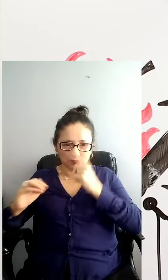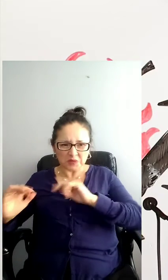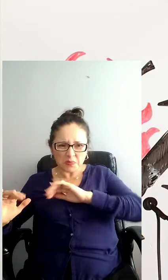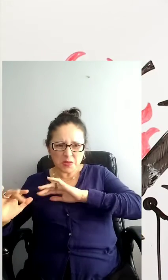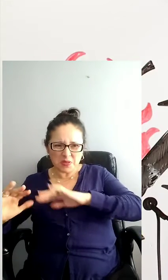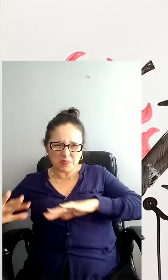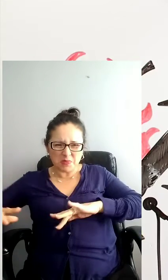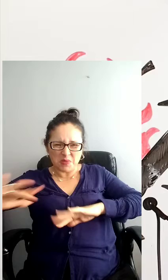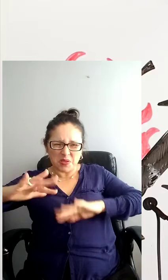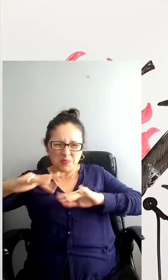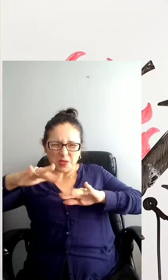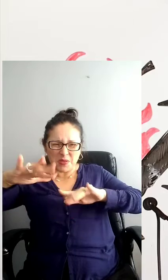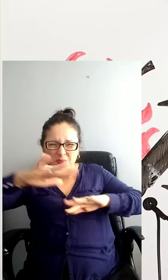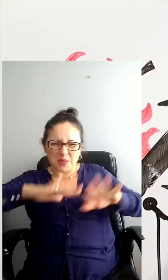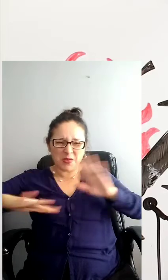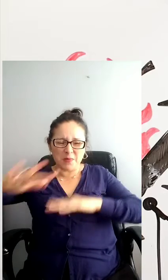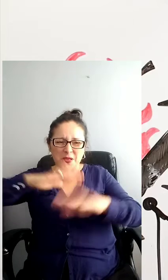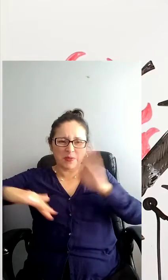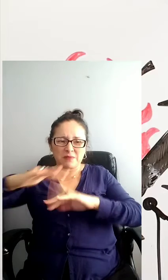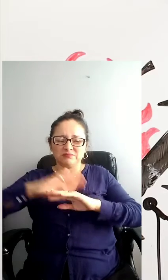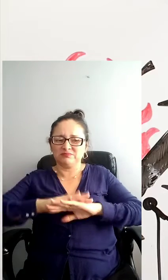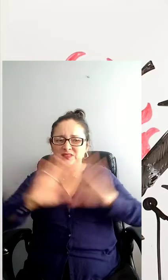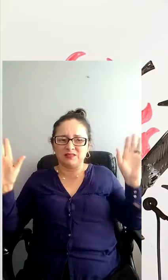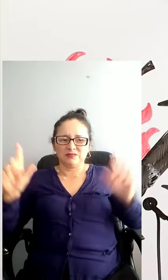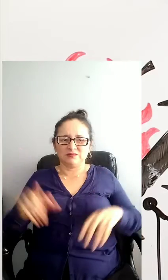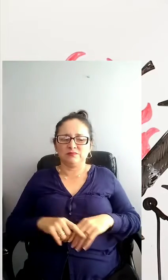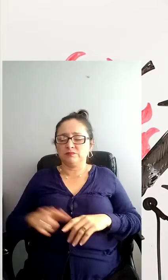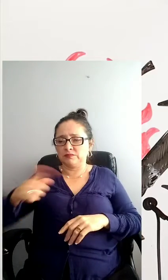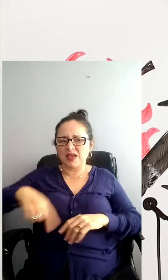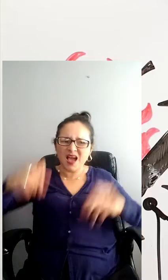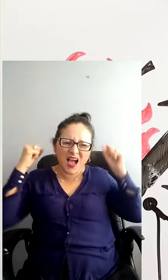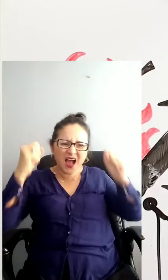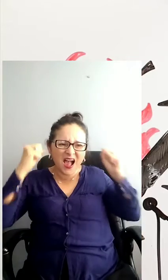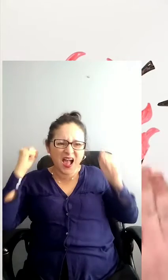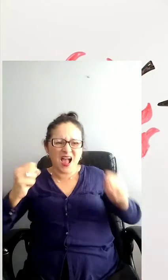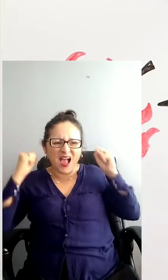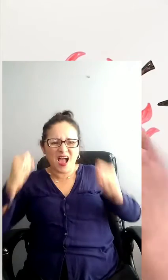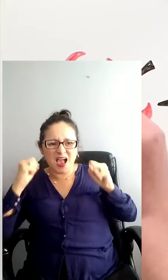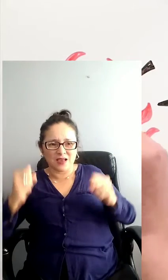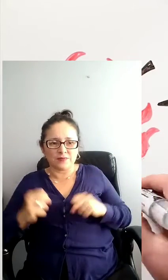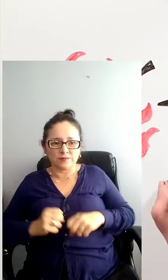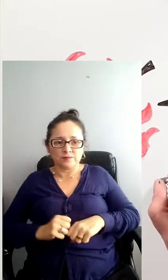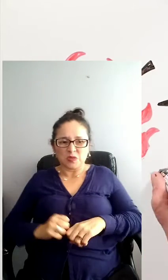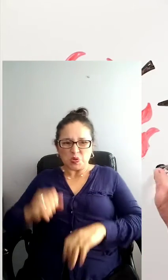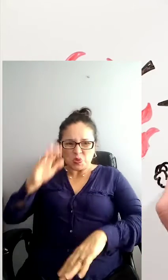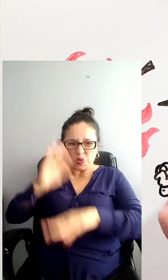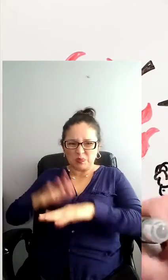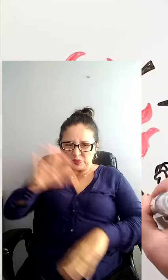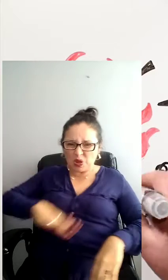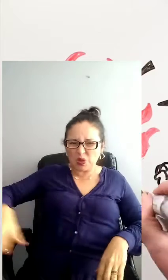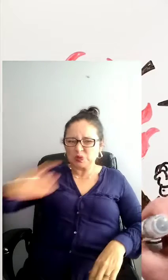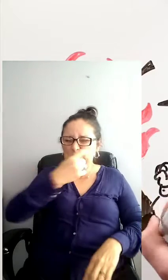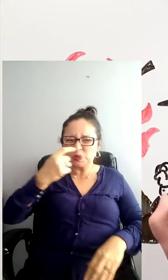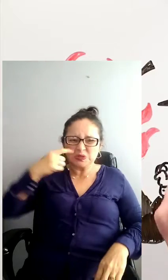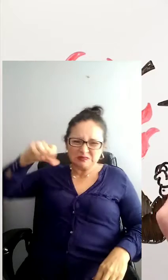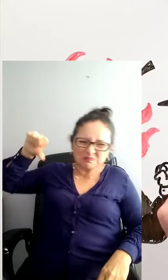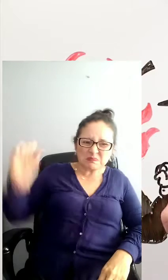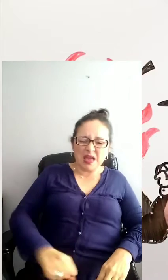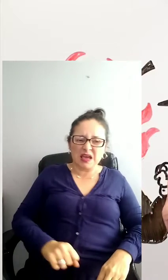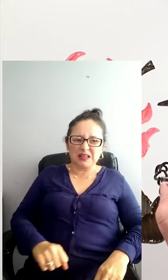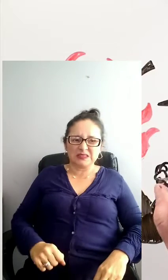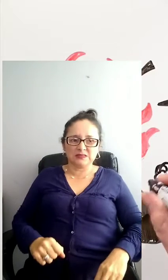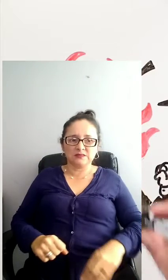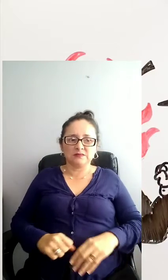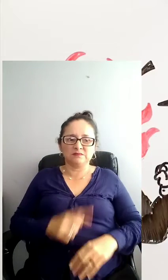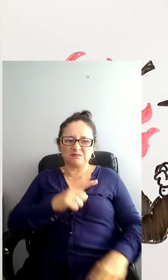gracias a sus discursos polémicos contra grupos marxistas y judíos, convirtiéndolos en los causantes de la guerra perdida y la crisis económica. Como cabezas de tucco.